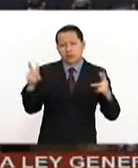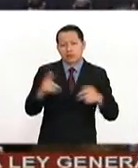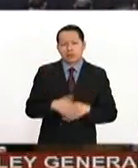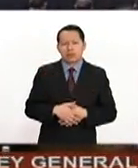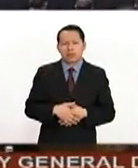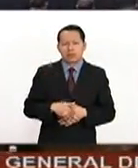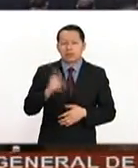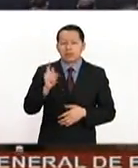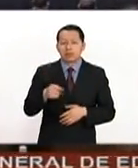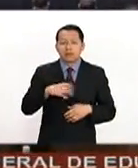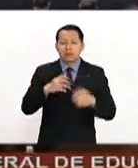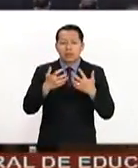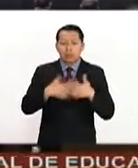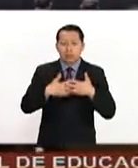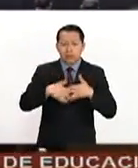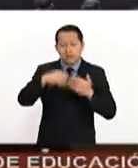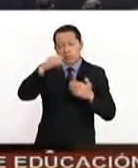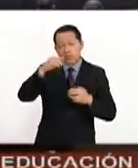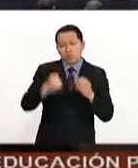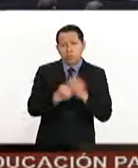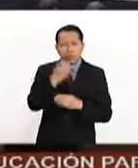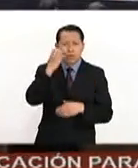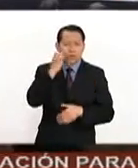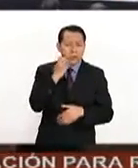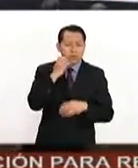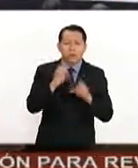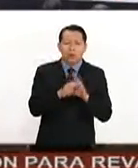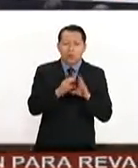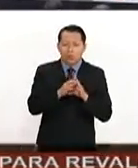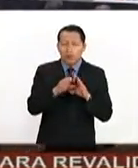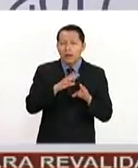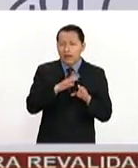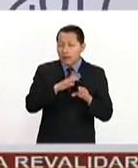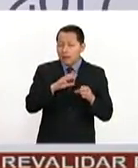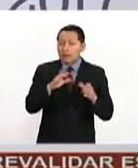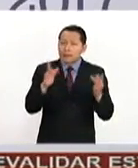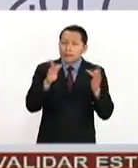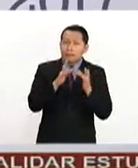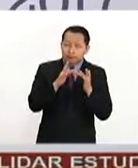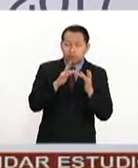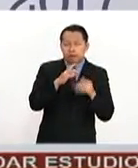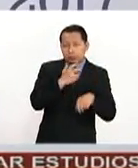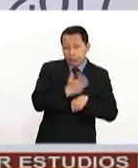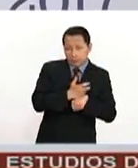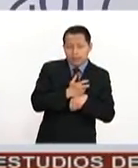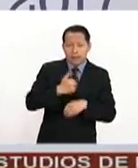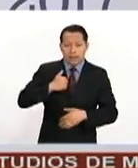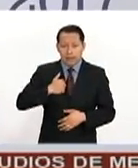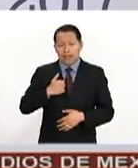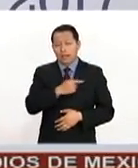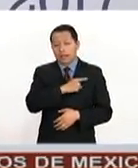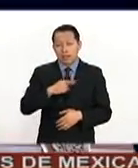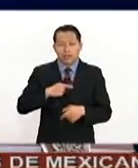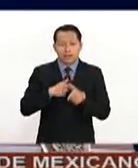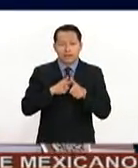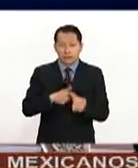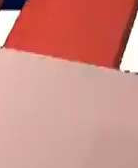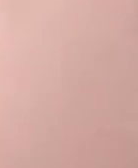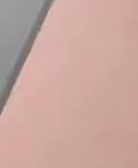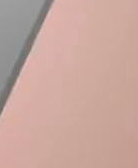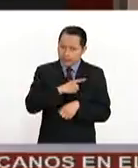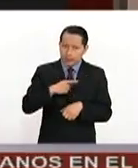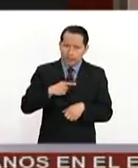Para los industriales de Nuevo León, la relación comercial con Estados Unidos y Canadá debe mantenerse y potenciarse.